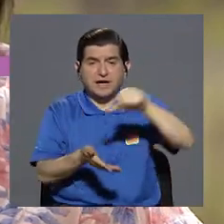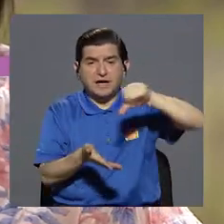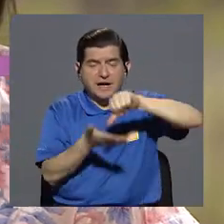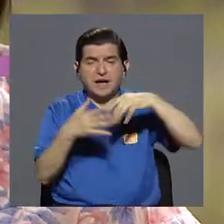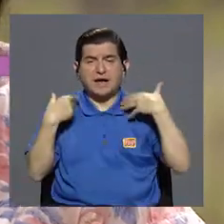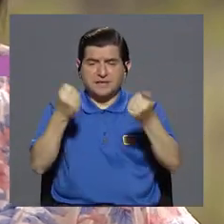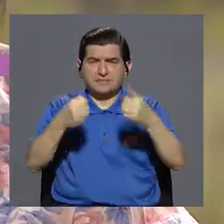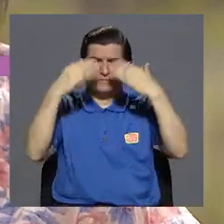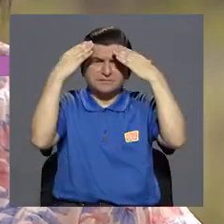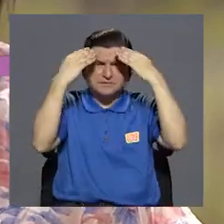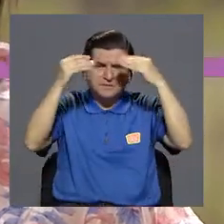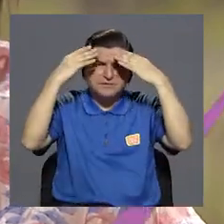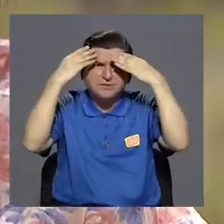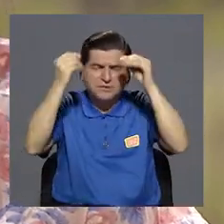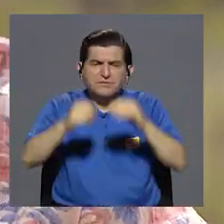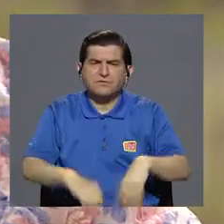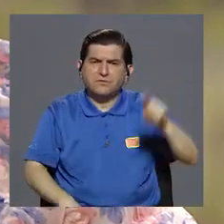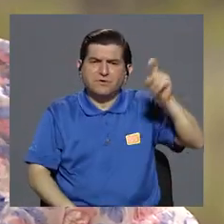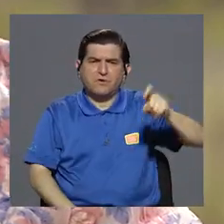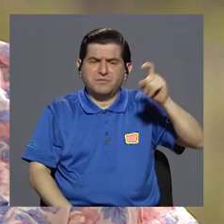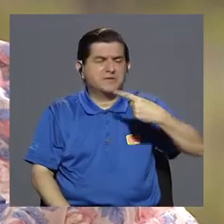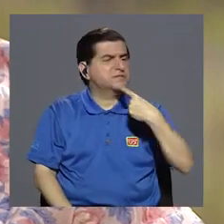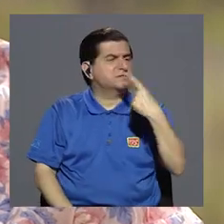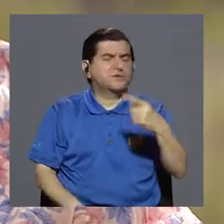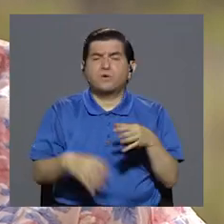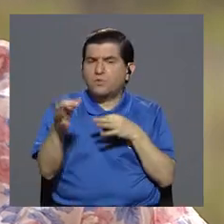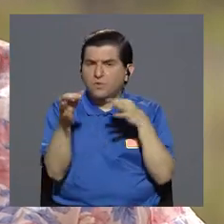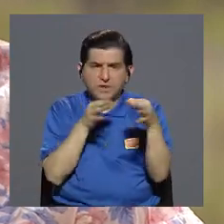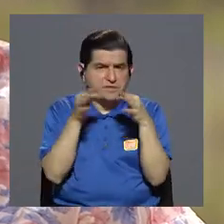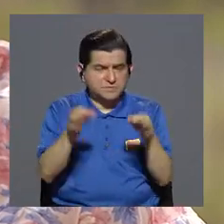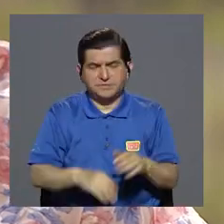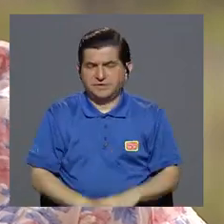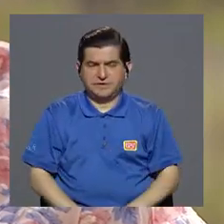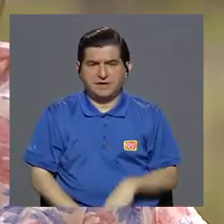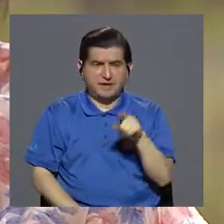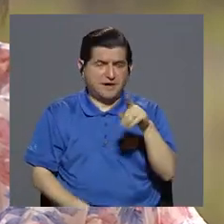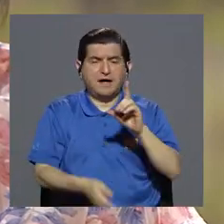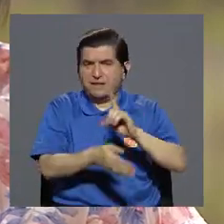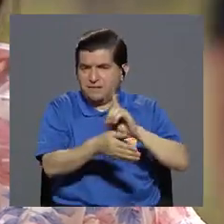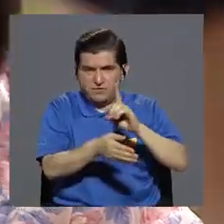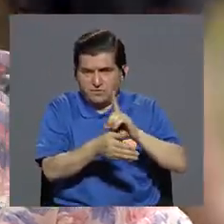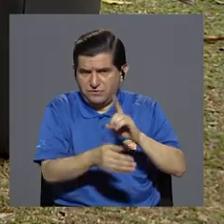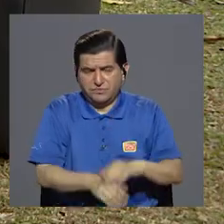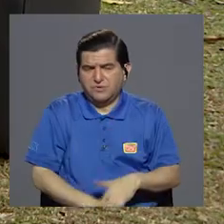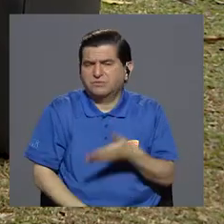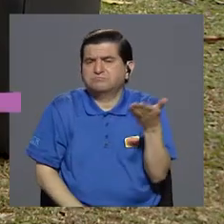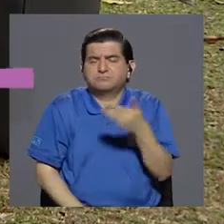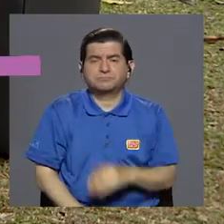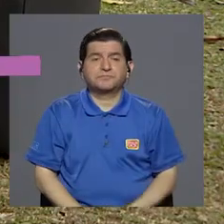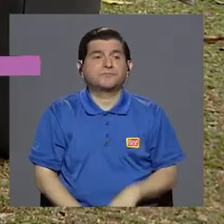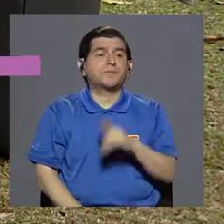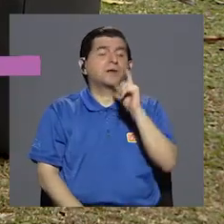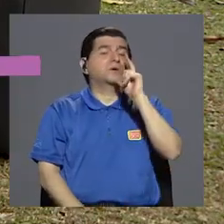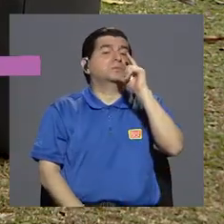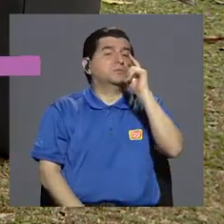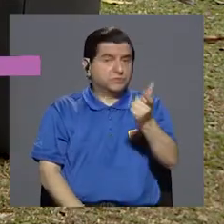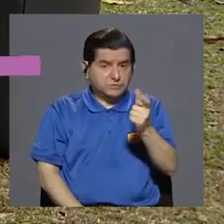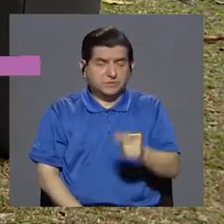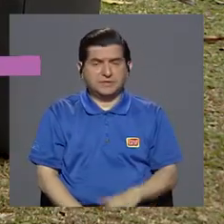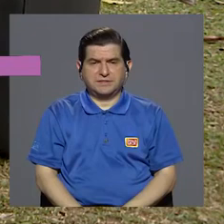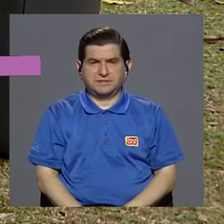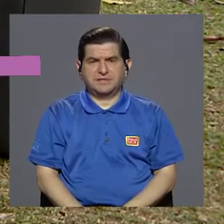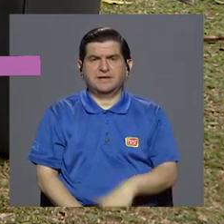de salud, ¿qué información es necesario decir a los médicos? Sí, afortunadamente